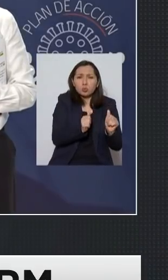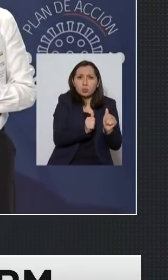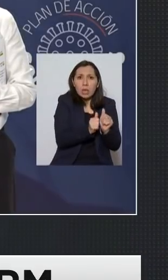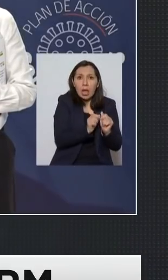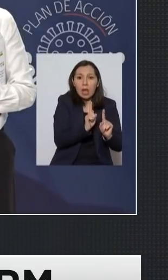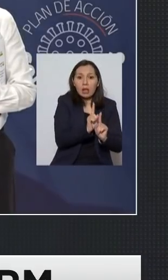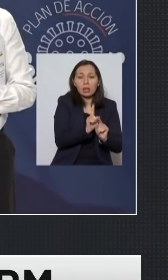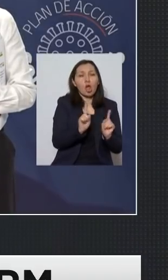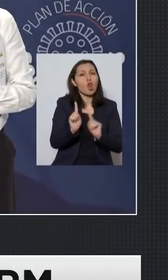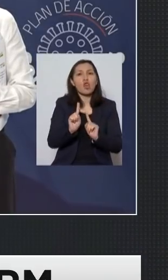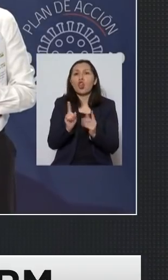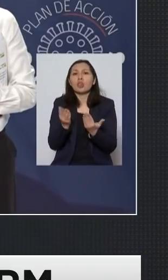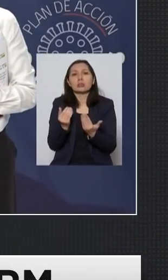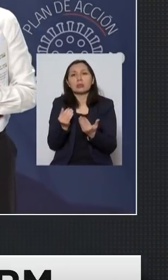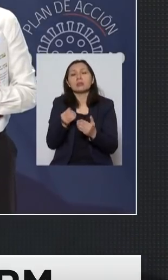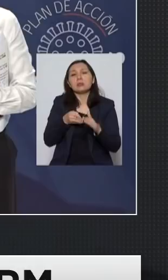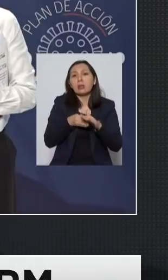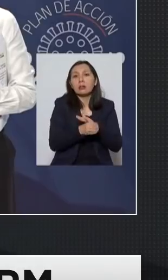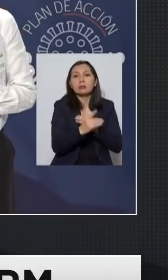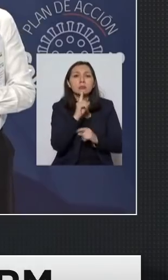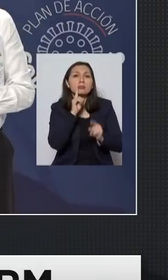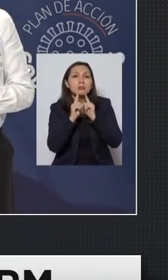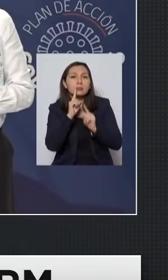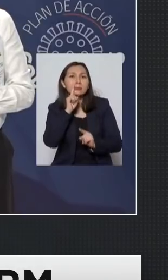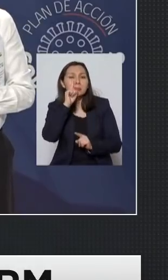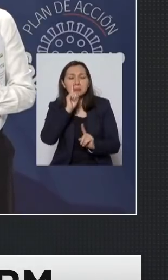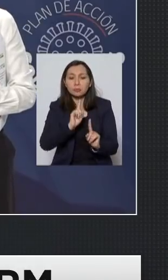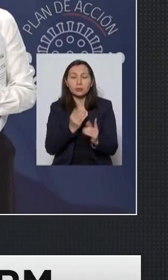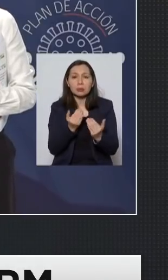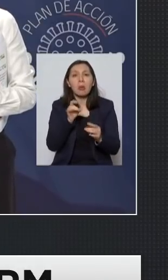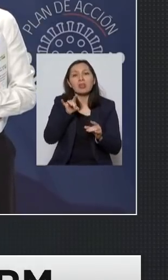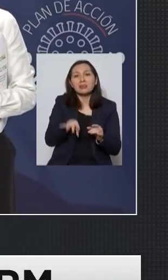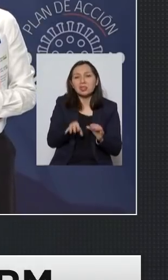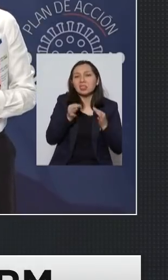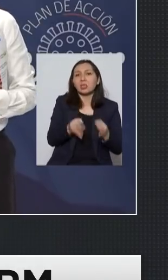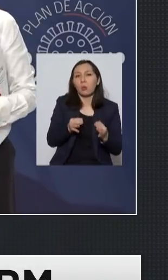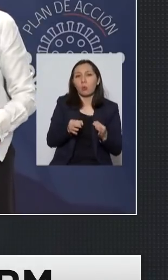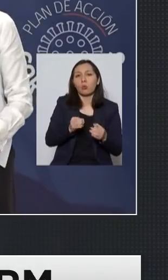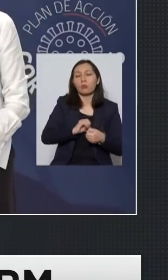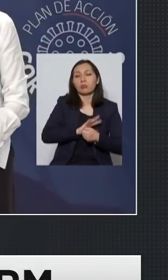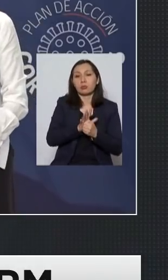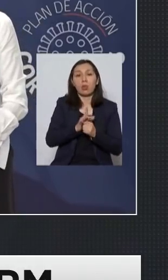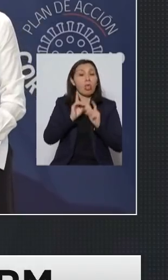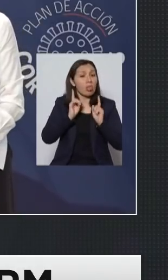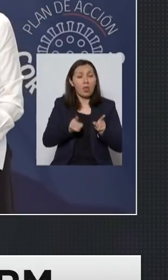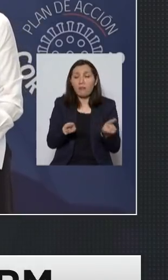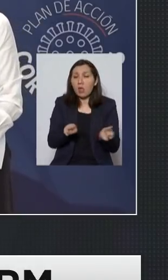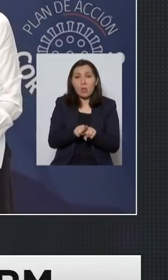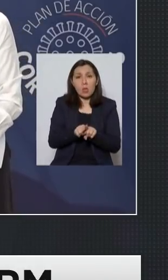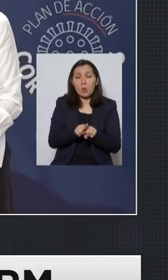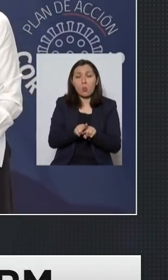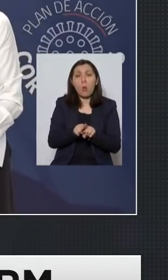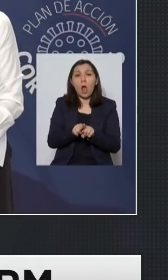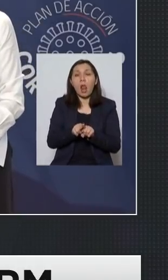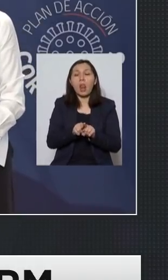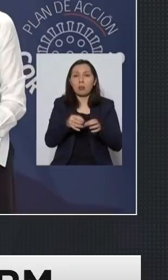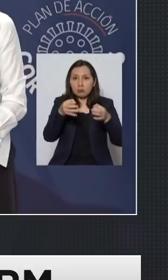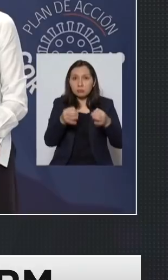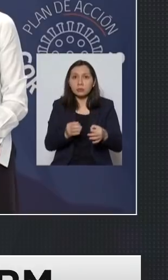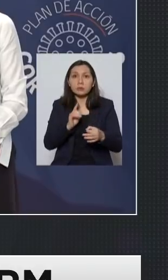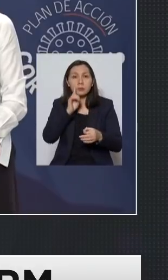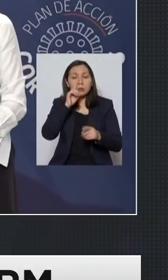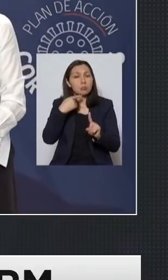no es necesario hacer el examen de PCR estas personas se deben tratar exactamente como si fueran un caso